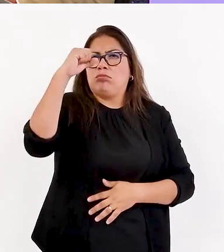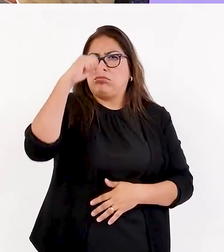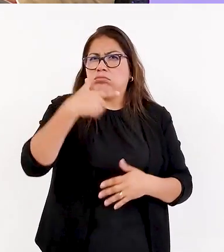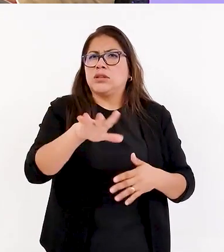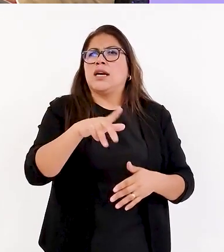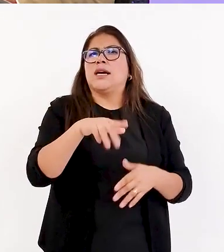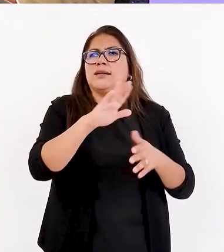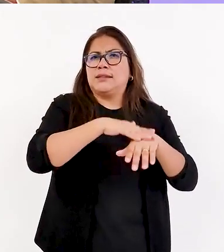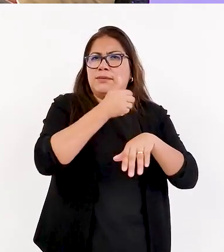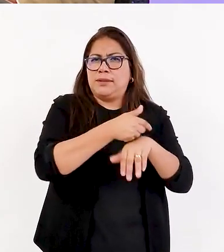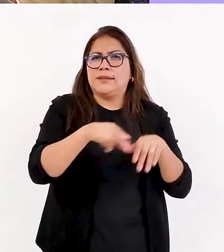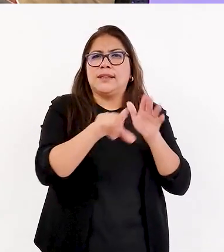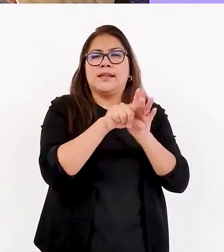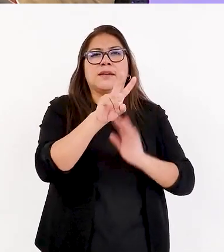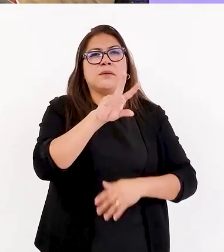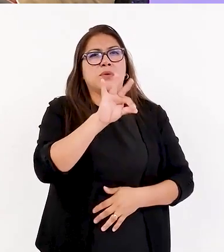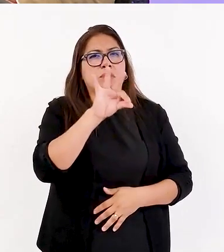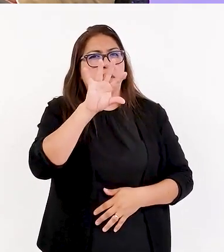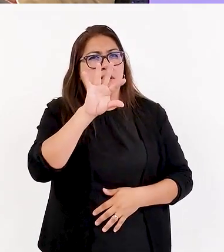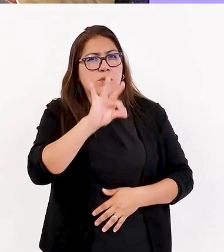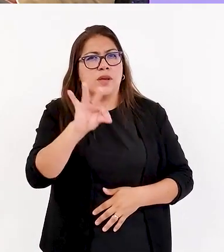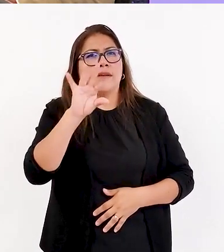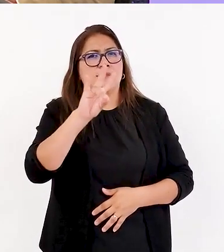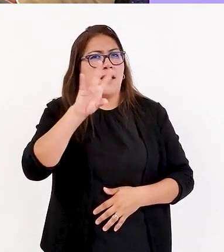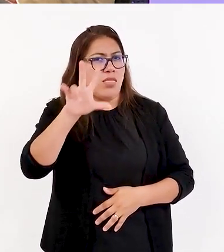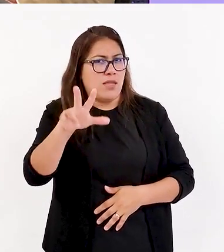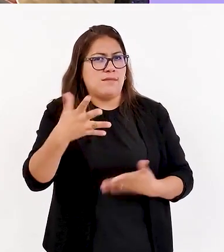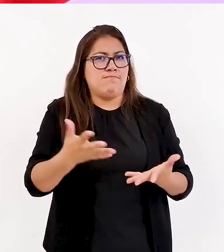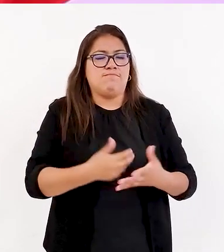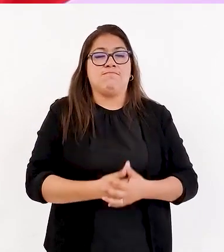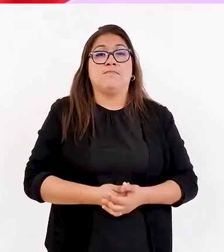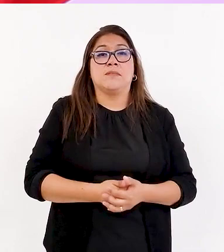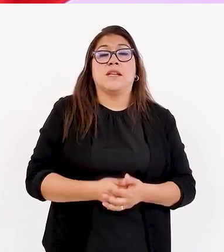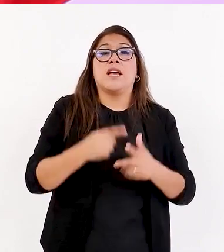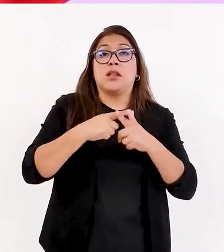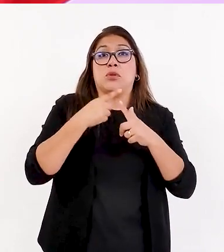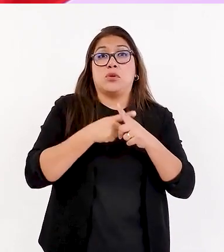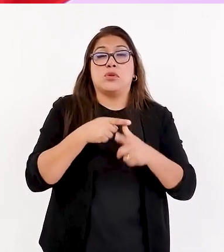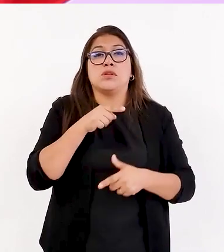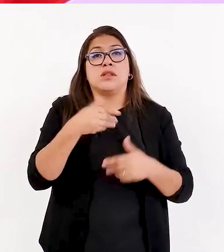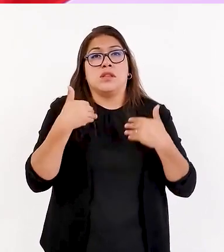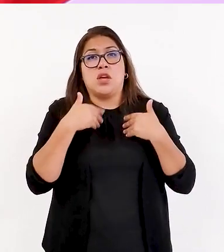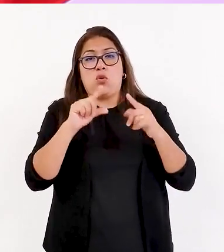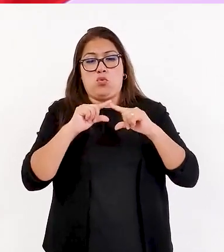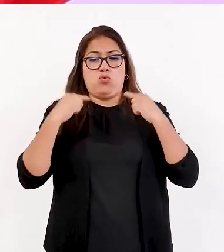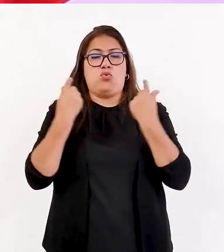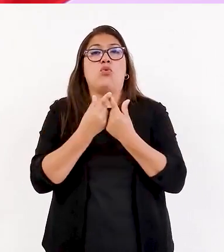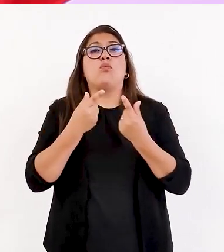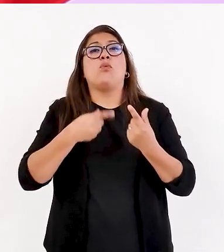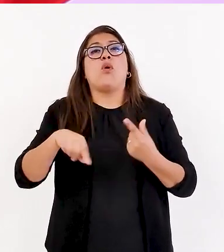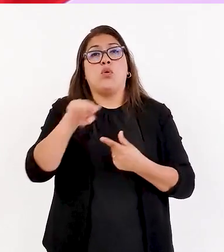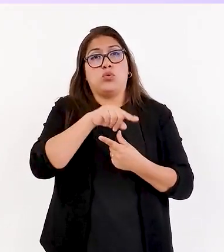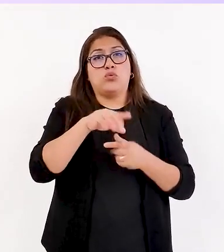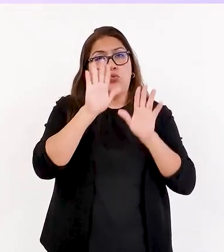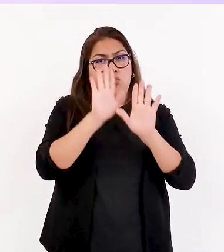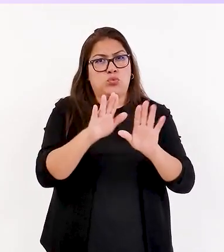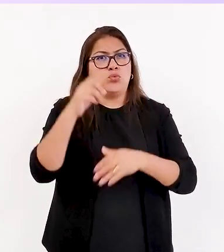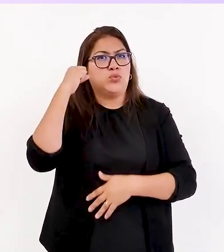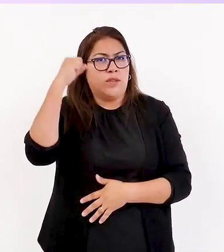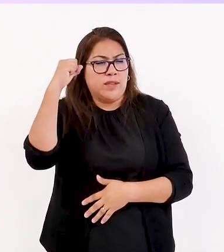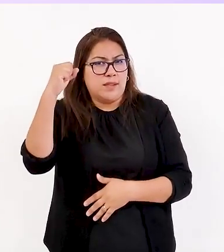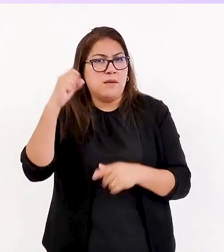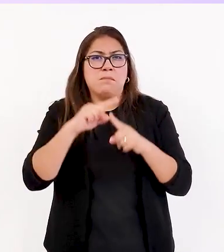en la ley 29.973, por ejemplo, ¿no? Y entonces, ahí hay un conjunto de derechos que no se reconocen,